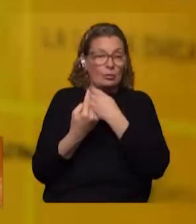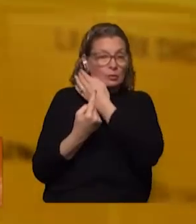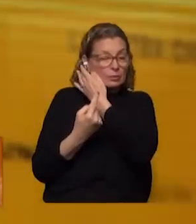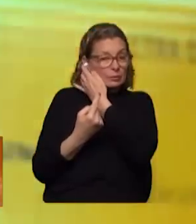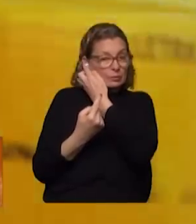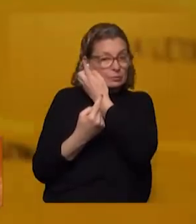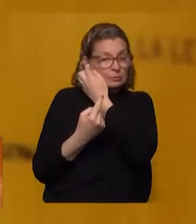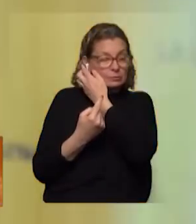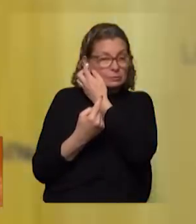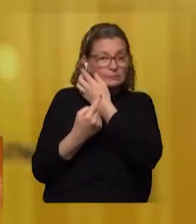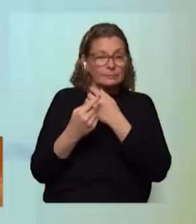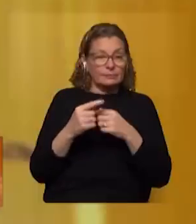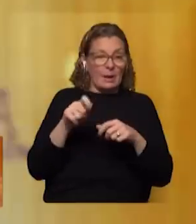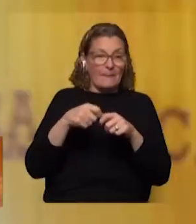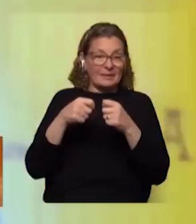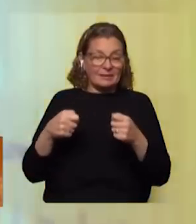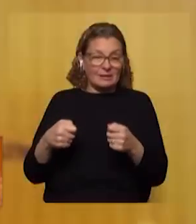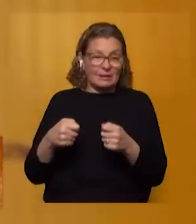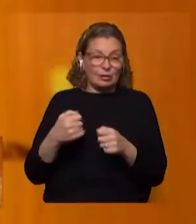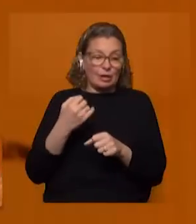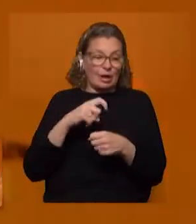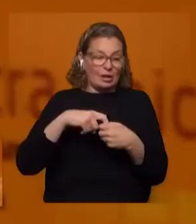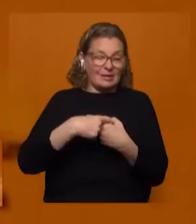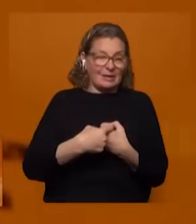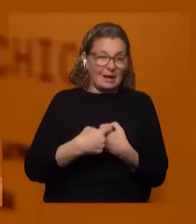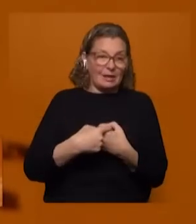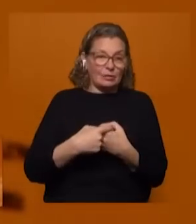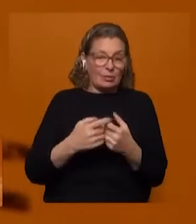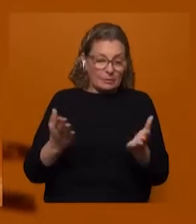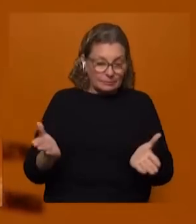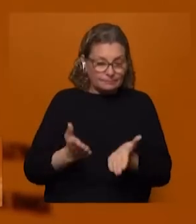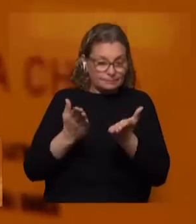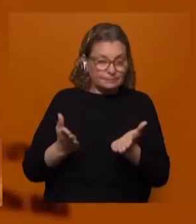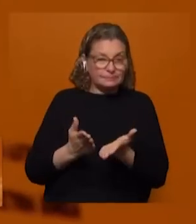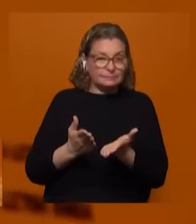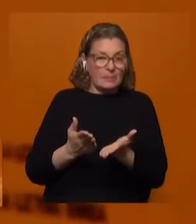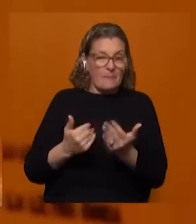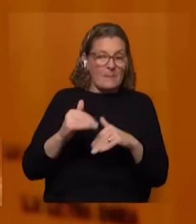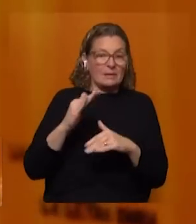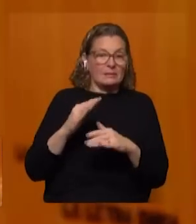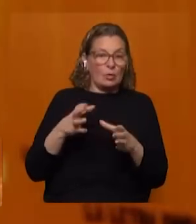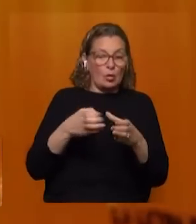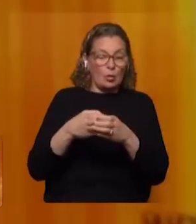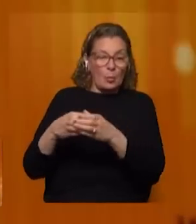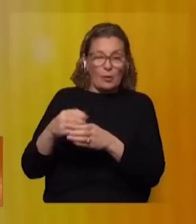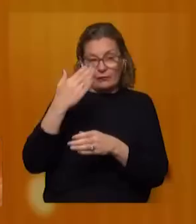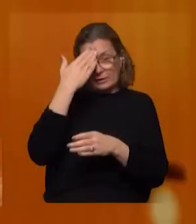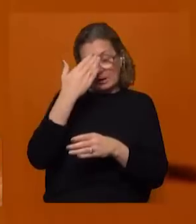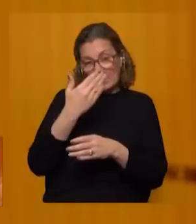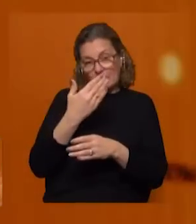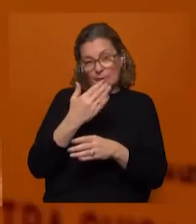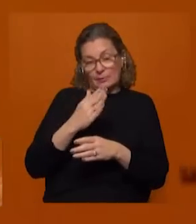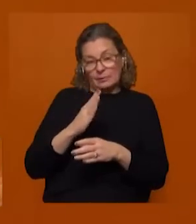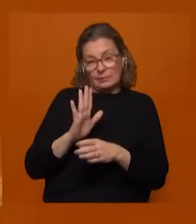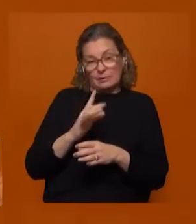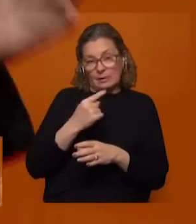el aparato del PIT-CNT o de los sindicatos que más han impulsado esto más los sectores del Frente Amplio salvo